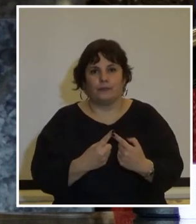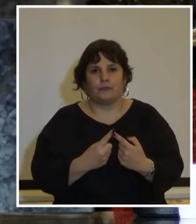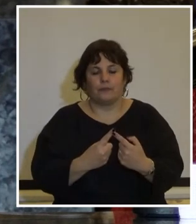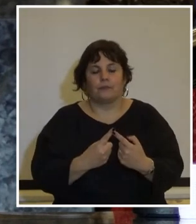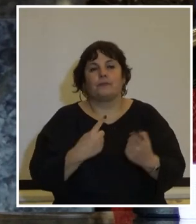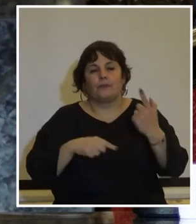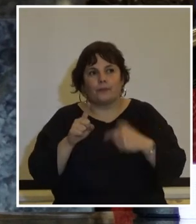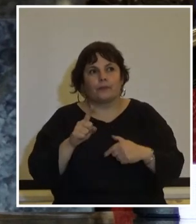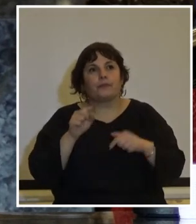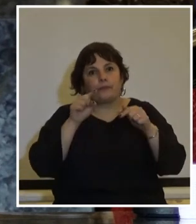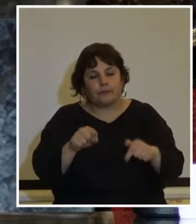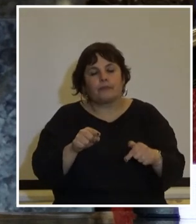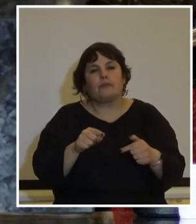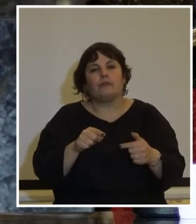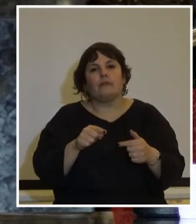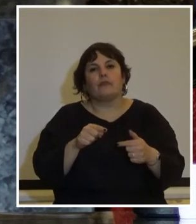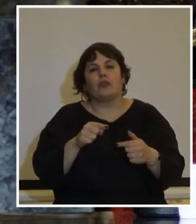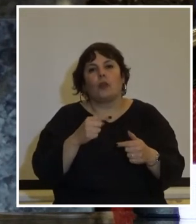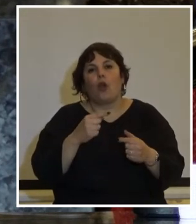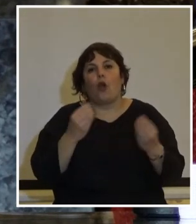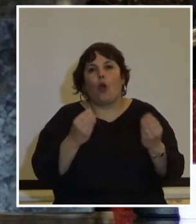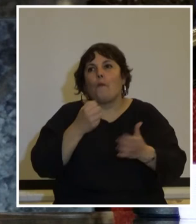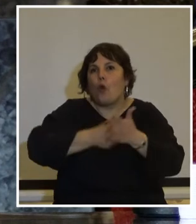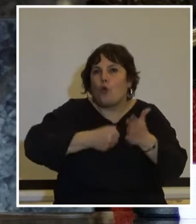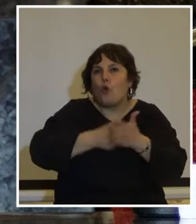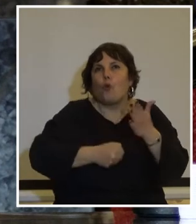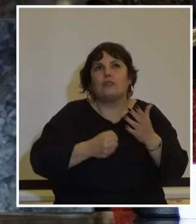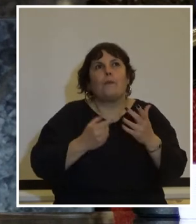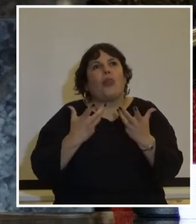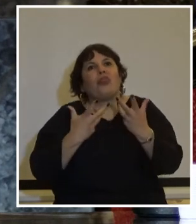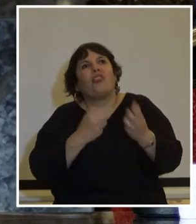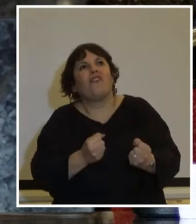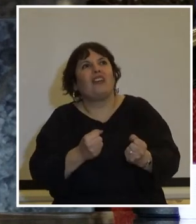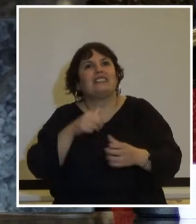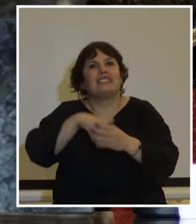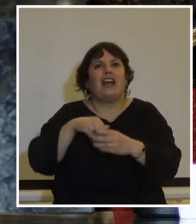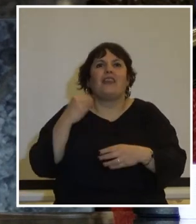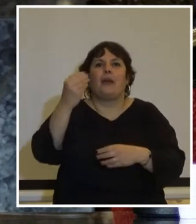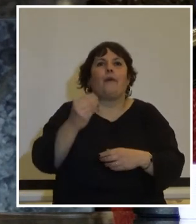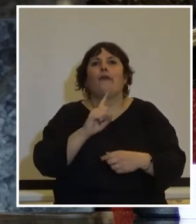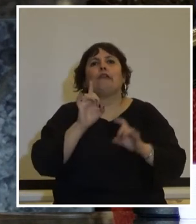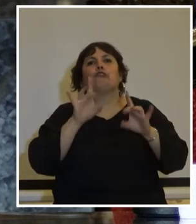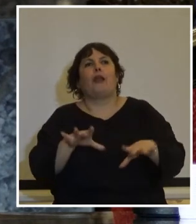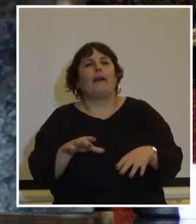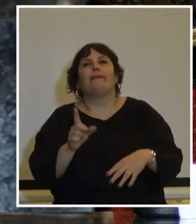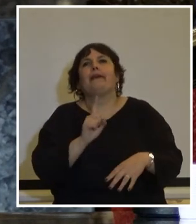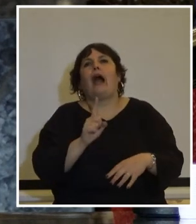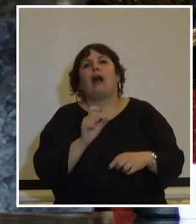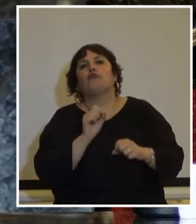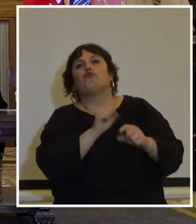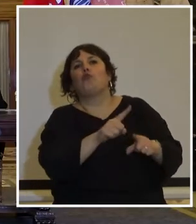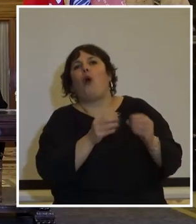entonces en ese sentido así como la lucha por la defensa de la democracia no es patrimonio o no debería ser